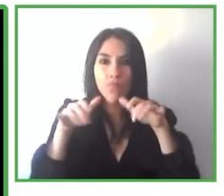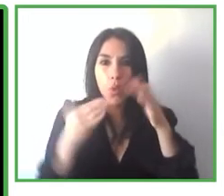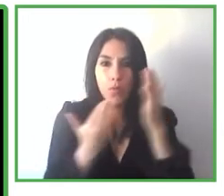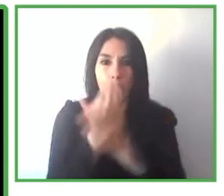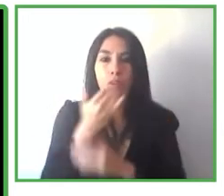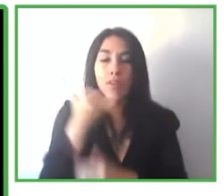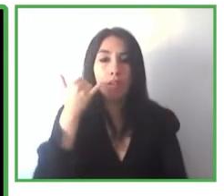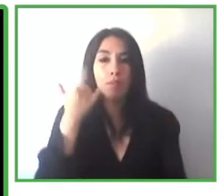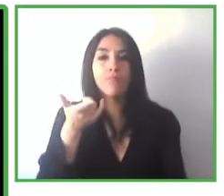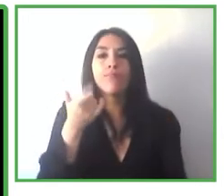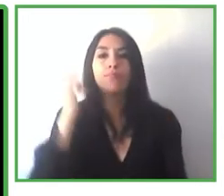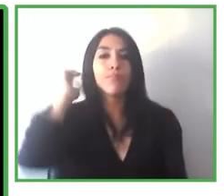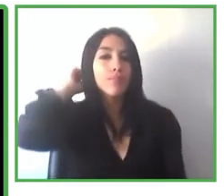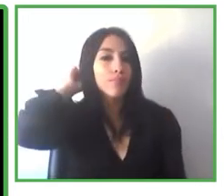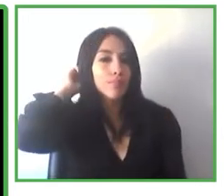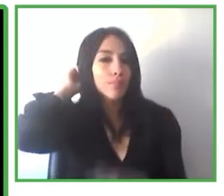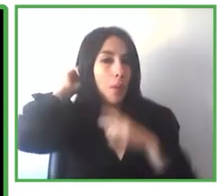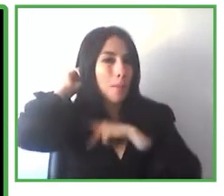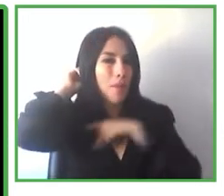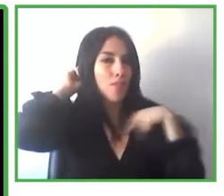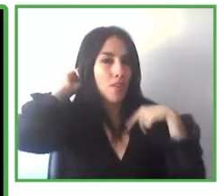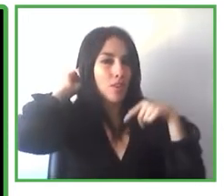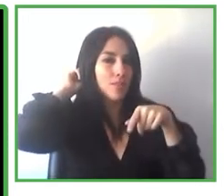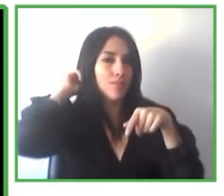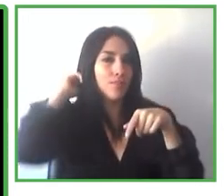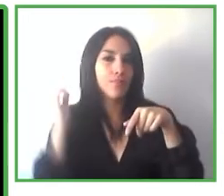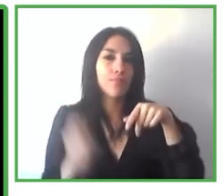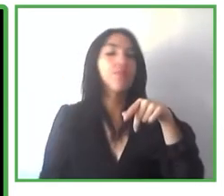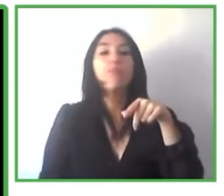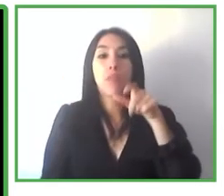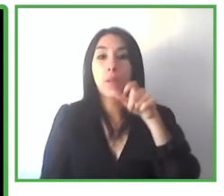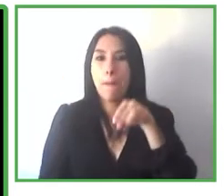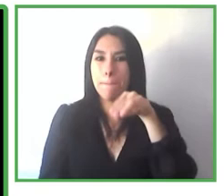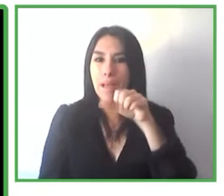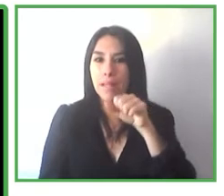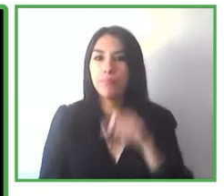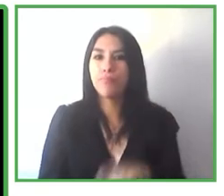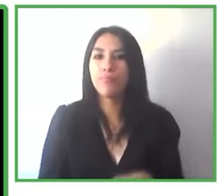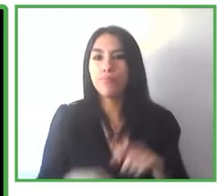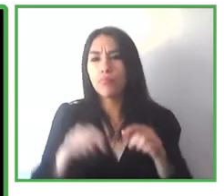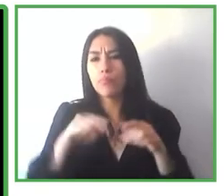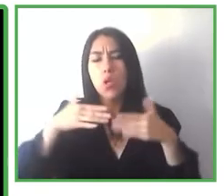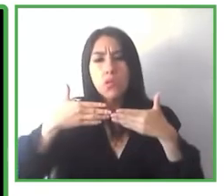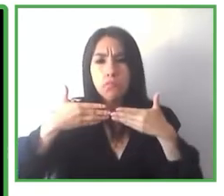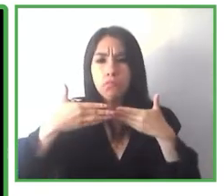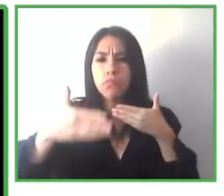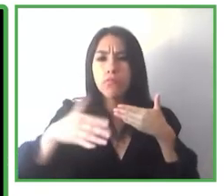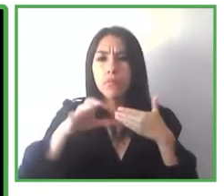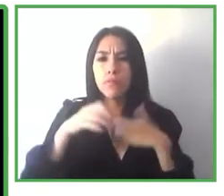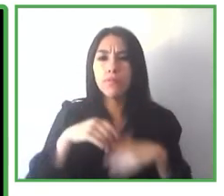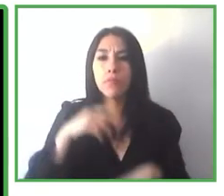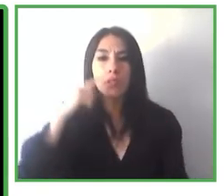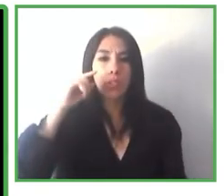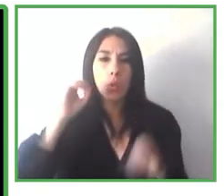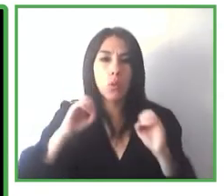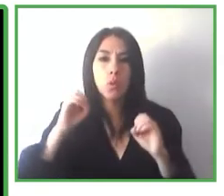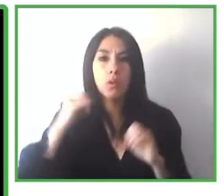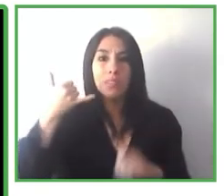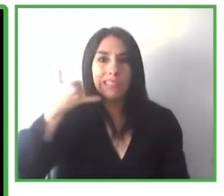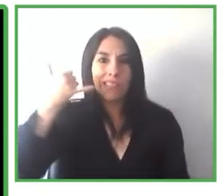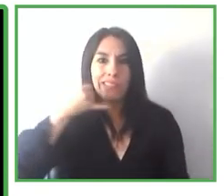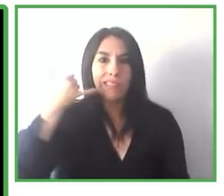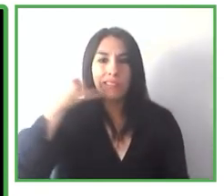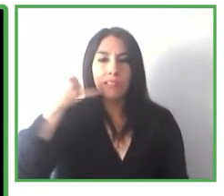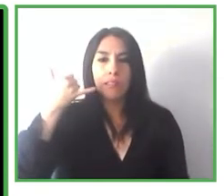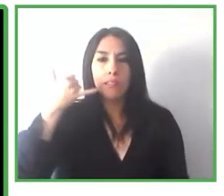distancia muy rápida lectura muy rápida y sin necesidad de enfocar dispone además de multitud ventajas con respecto a un código QR